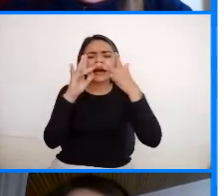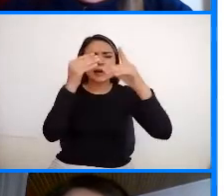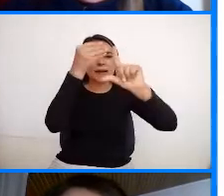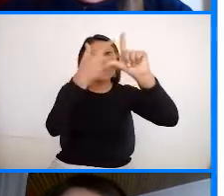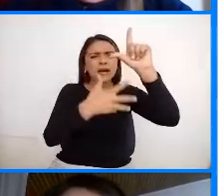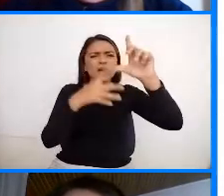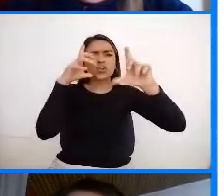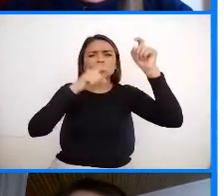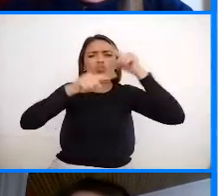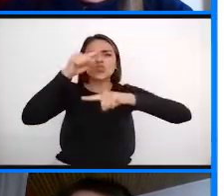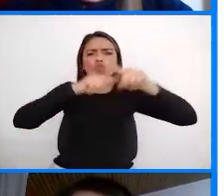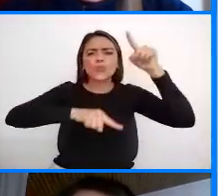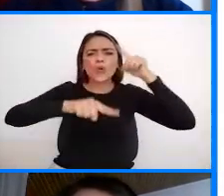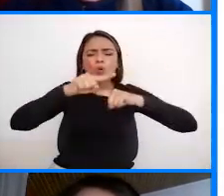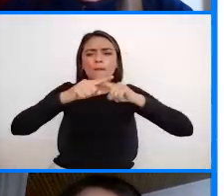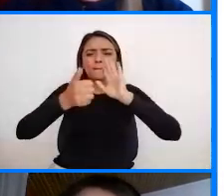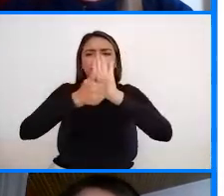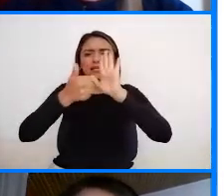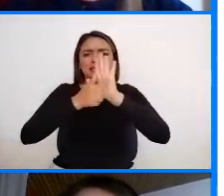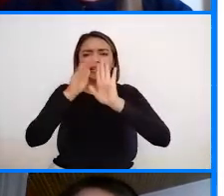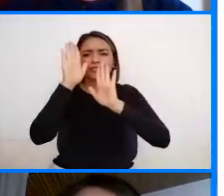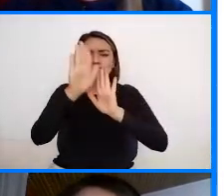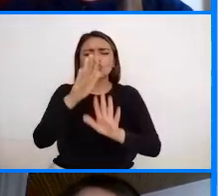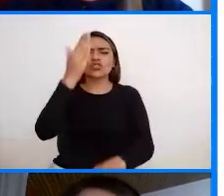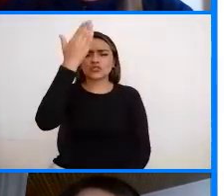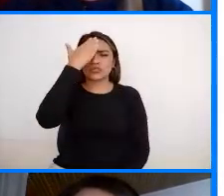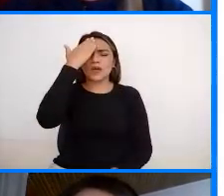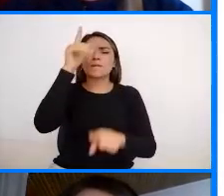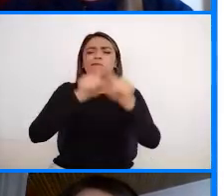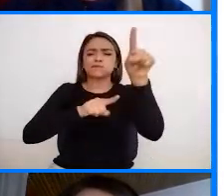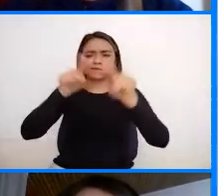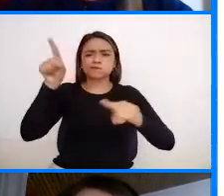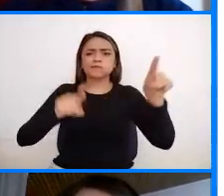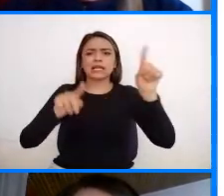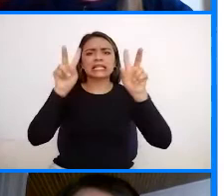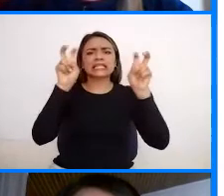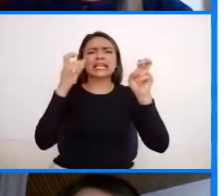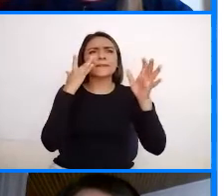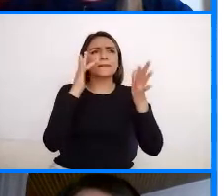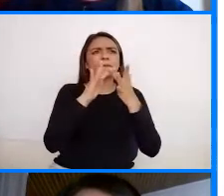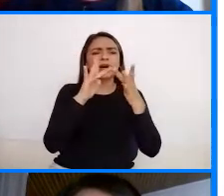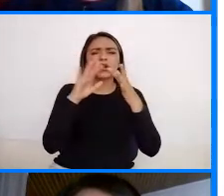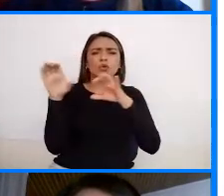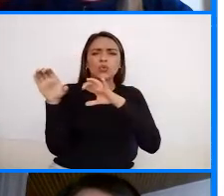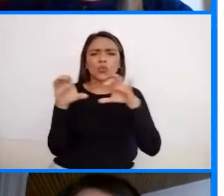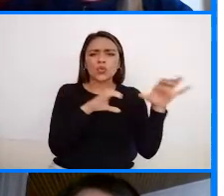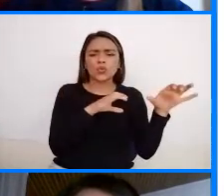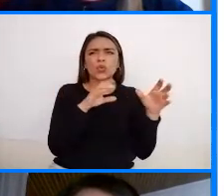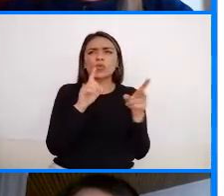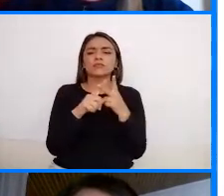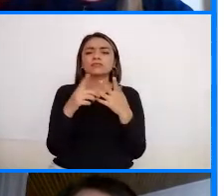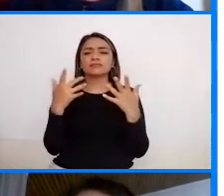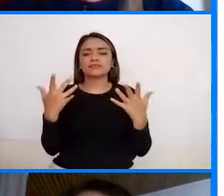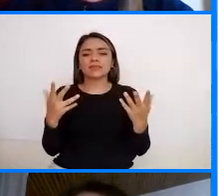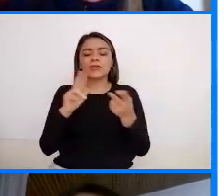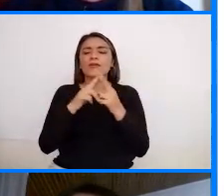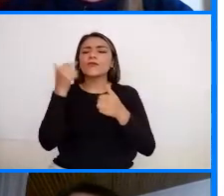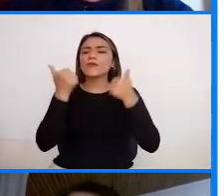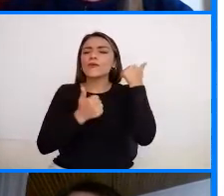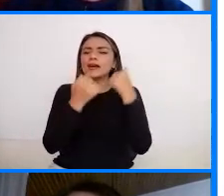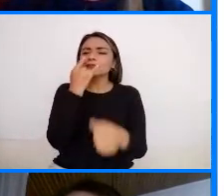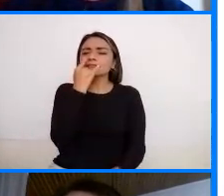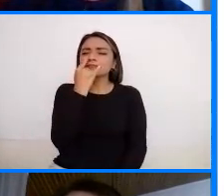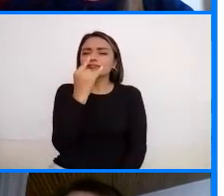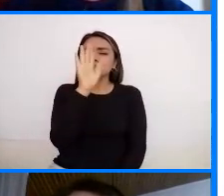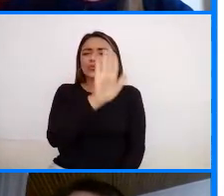turismo y de las cátedras? Yo sé que han estado allí con el tema ecoturismo ¿Cierto? ¿Cuál es el interés